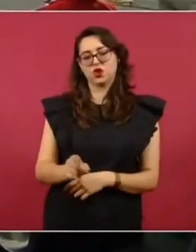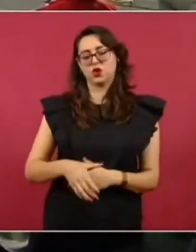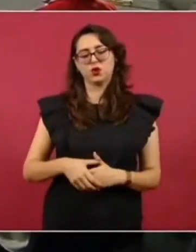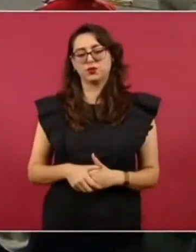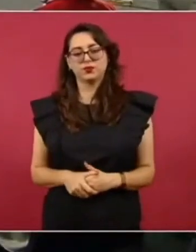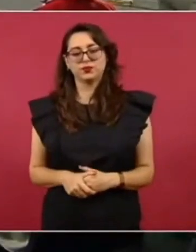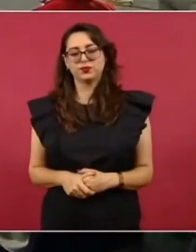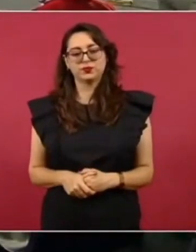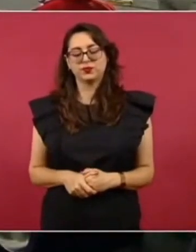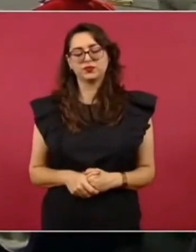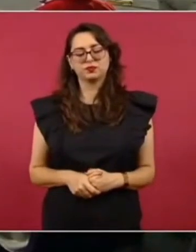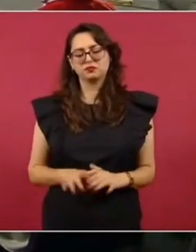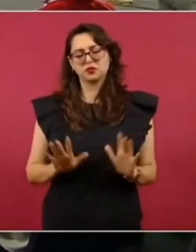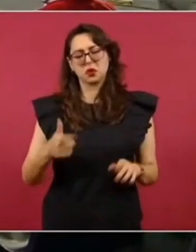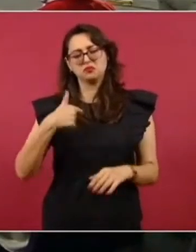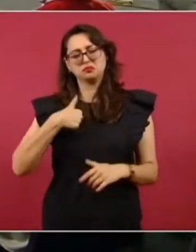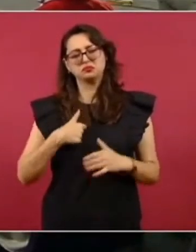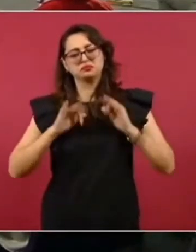Y ya después. Ahora,